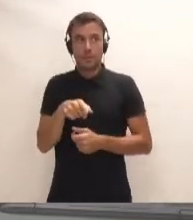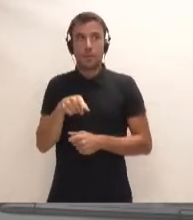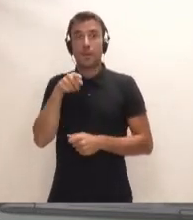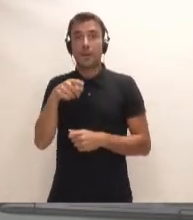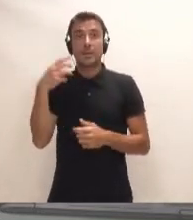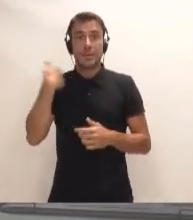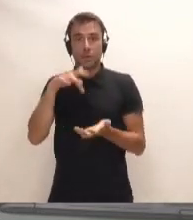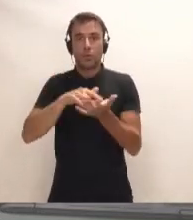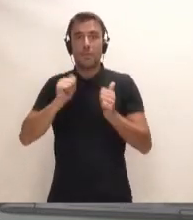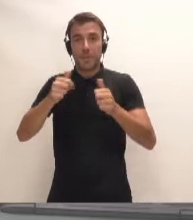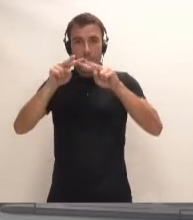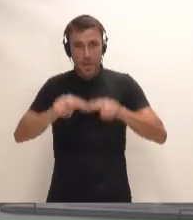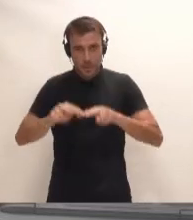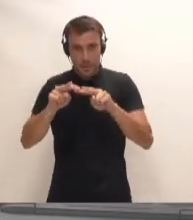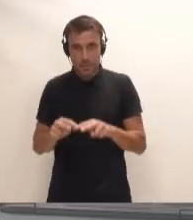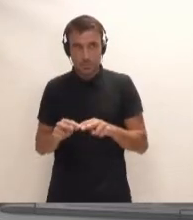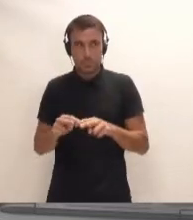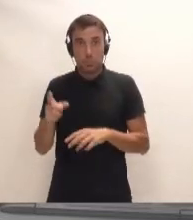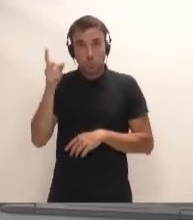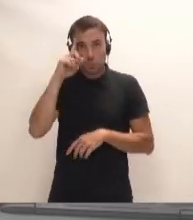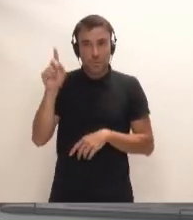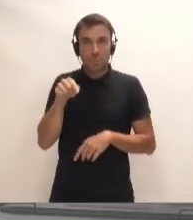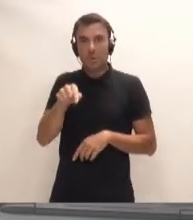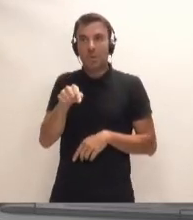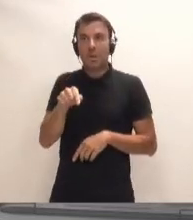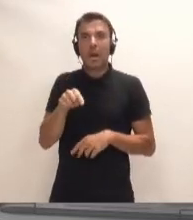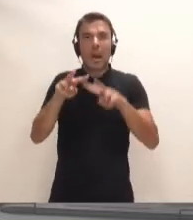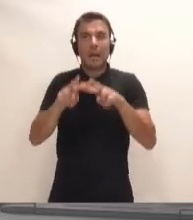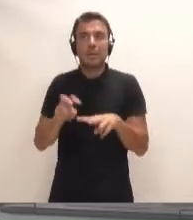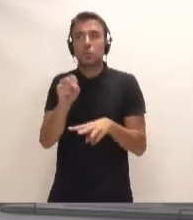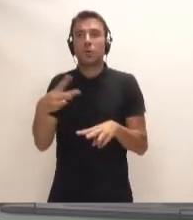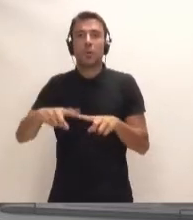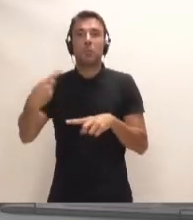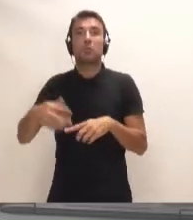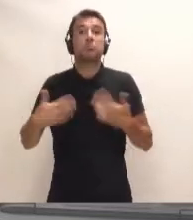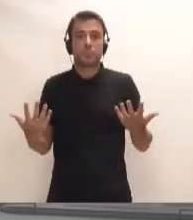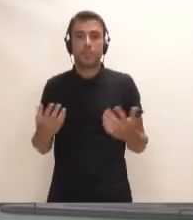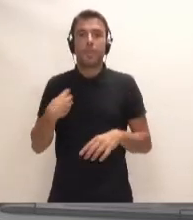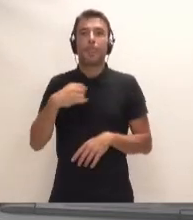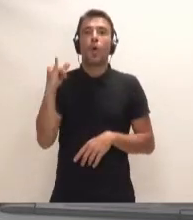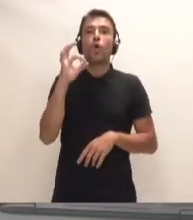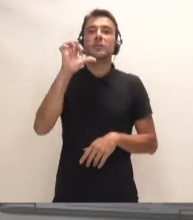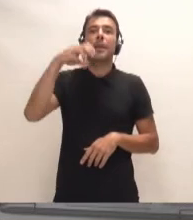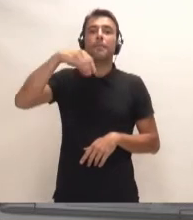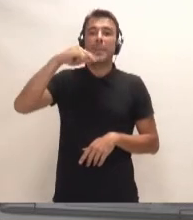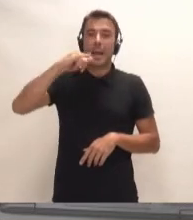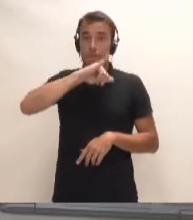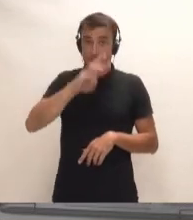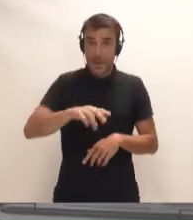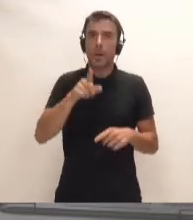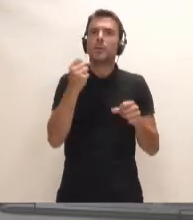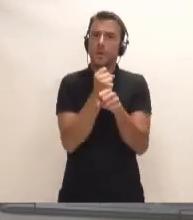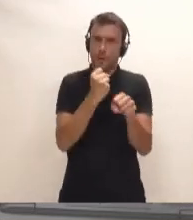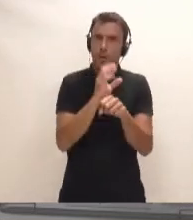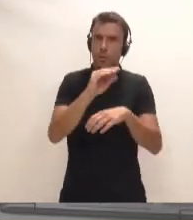de análisis. No sabemos, desconocemos el resultado de ese análisis. José Miguel Pérez hizo su tarea como consejero de